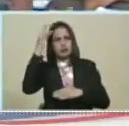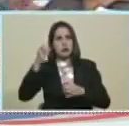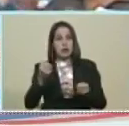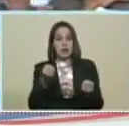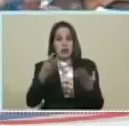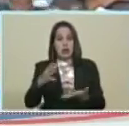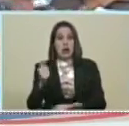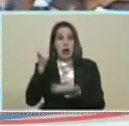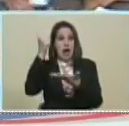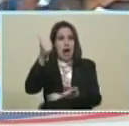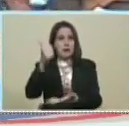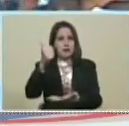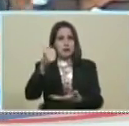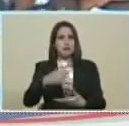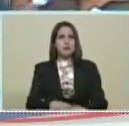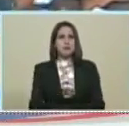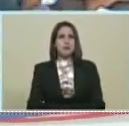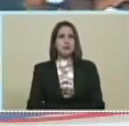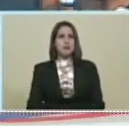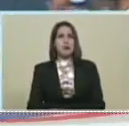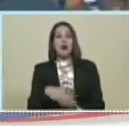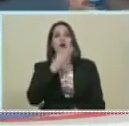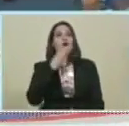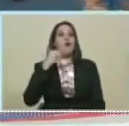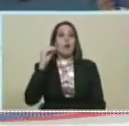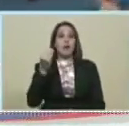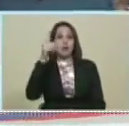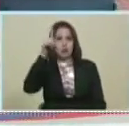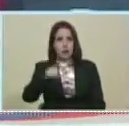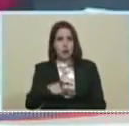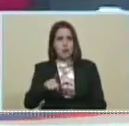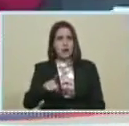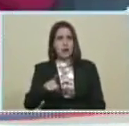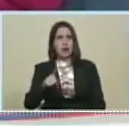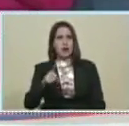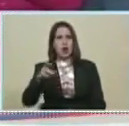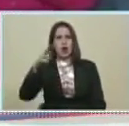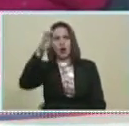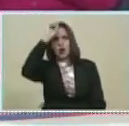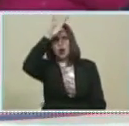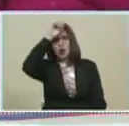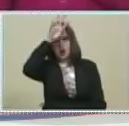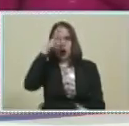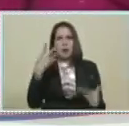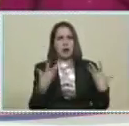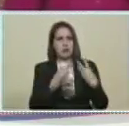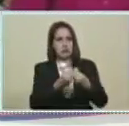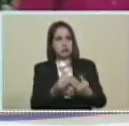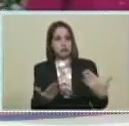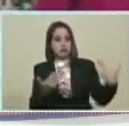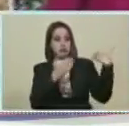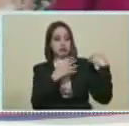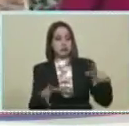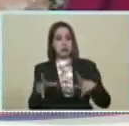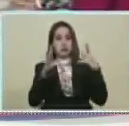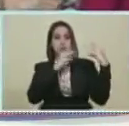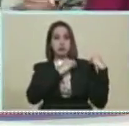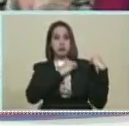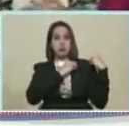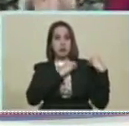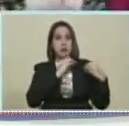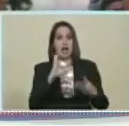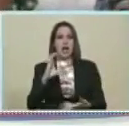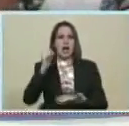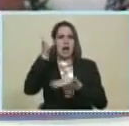abastecimiento Y producción Y nuestra juventud La brigada Robert Serra Que asume hoy Esta nueva panadería